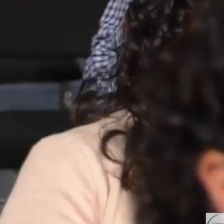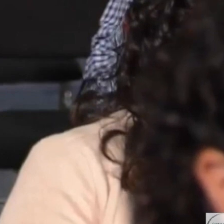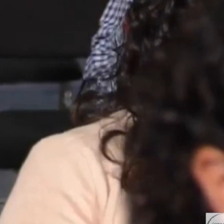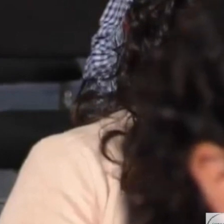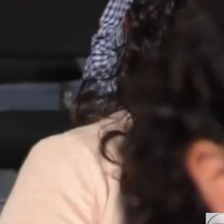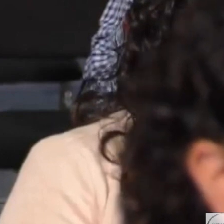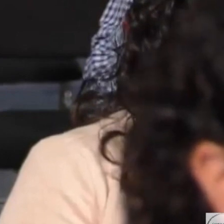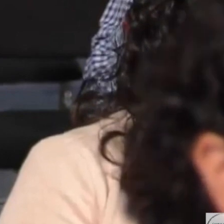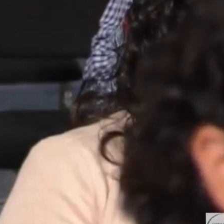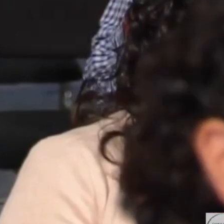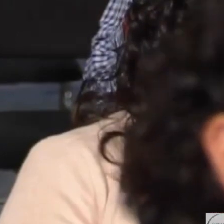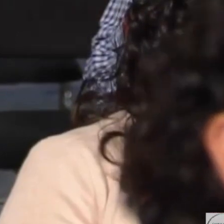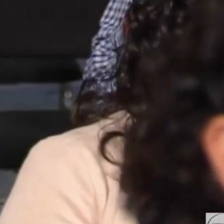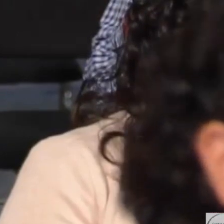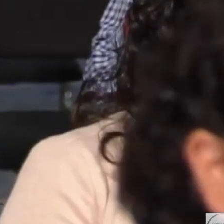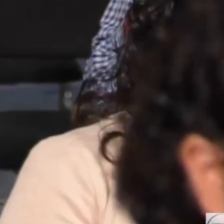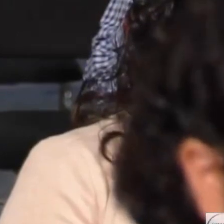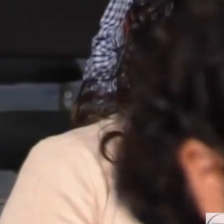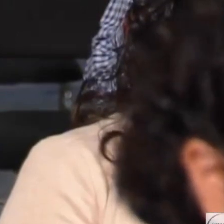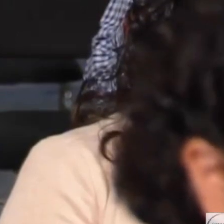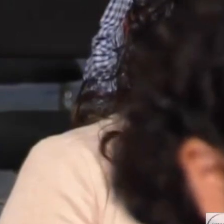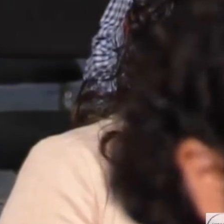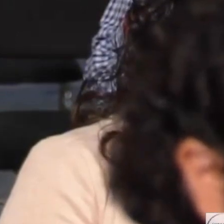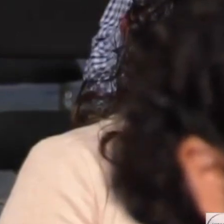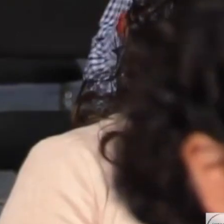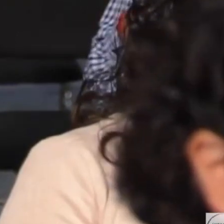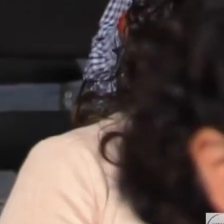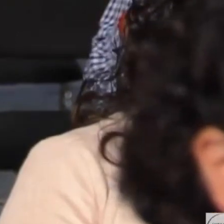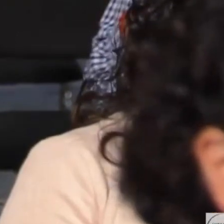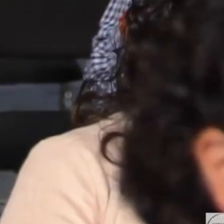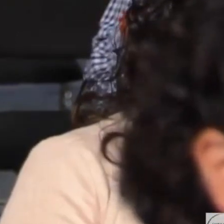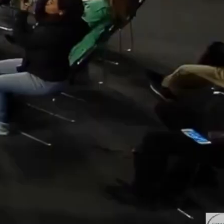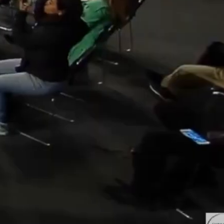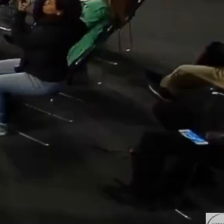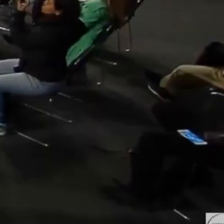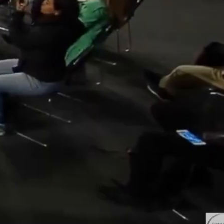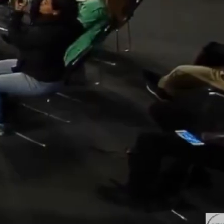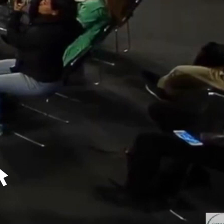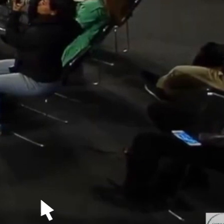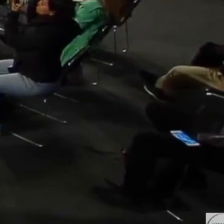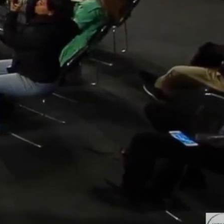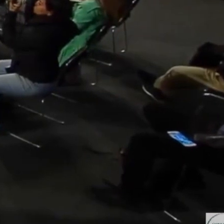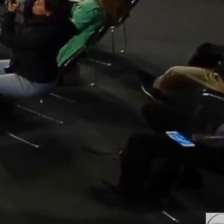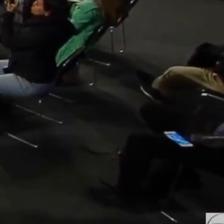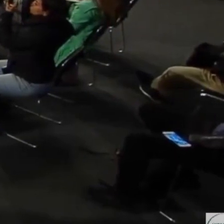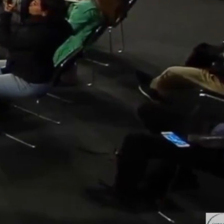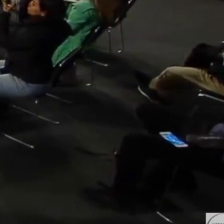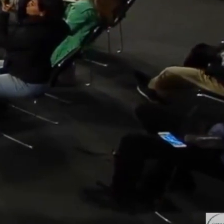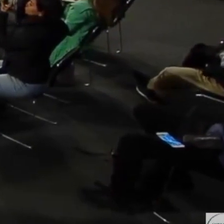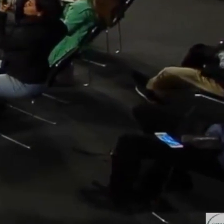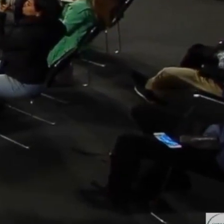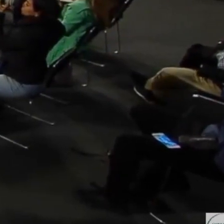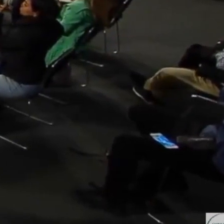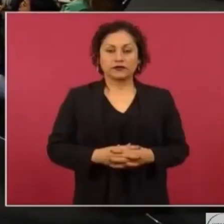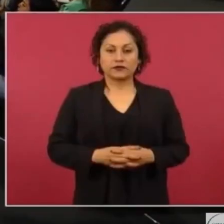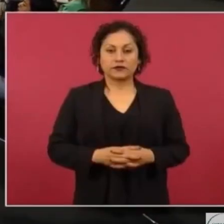considero que esto es consecuencia de un lenguaje de odio. ¿Qué puede responder? Ustedes, a ver, les